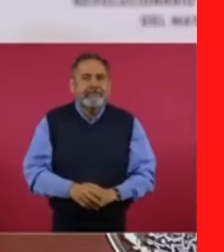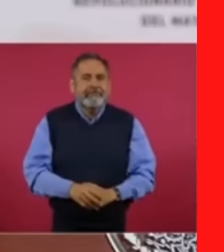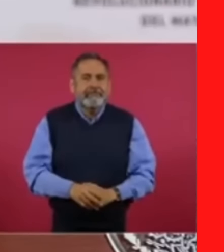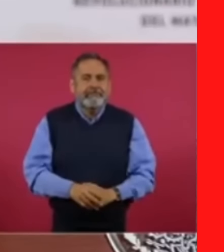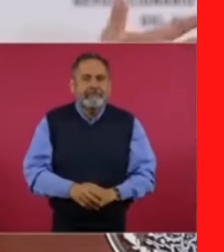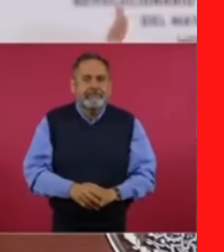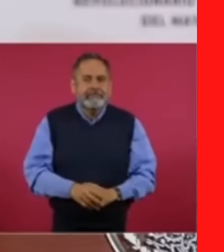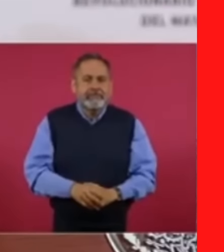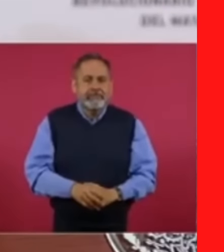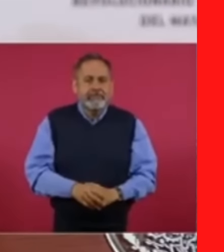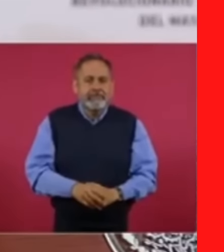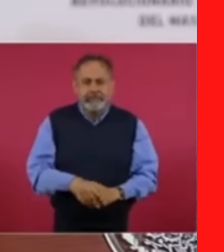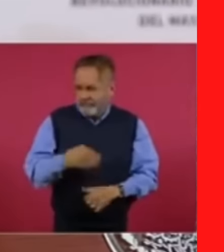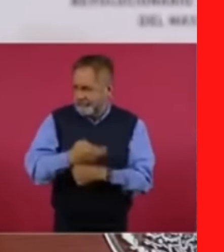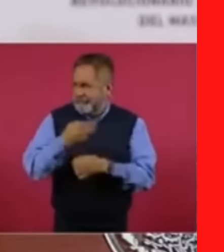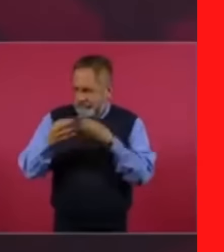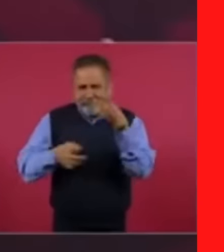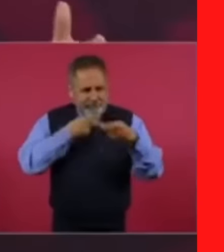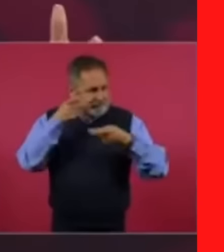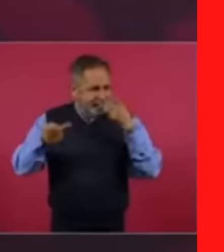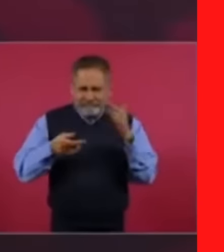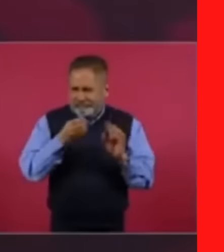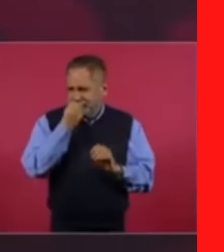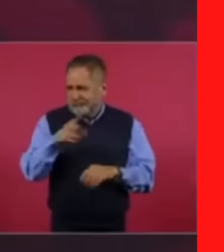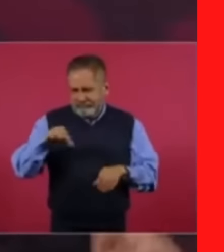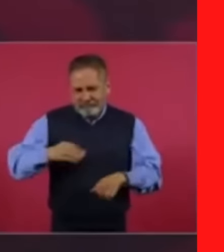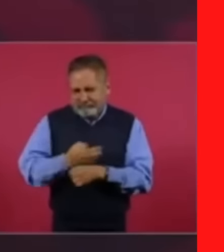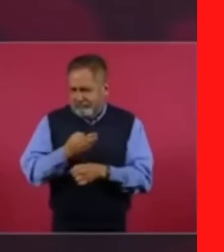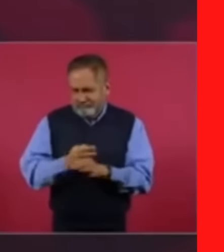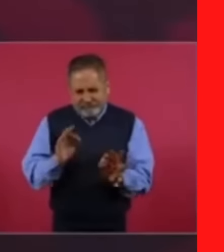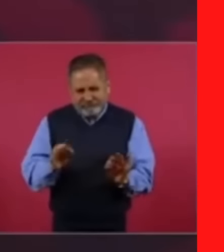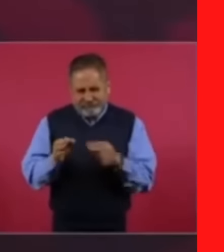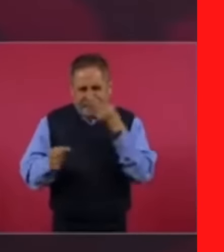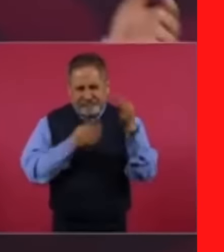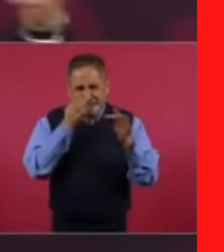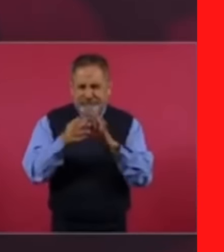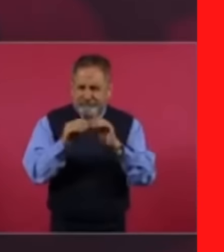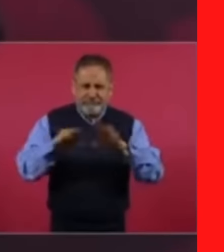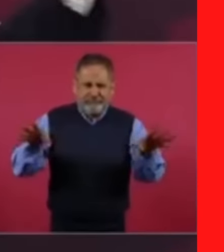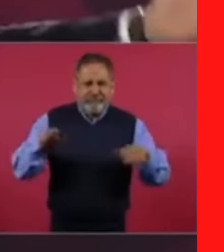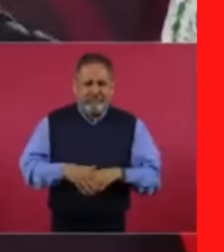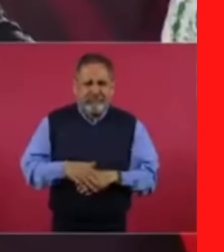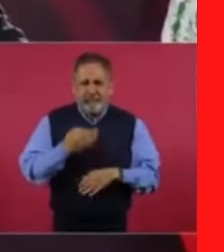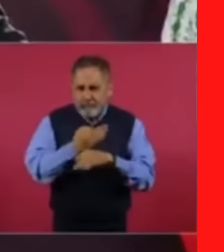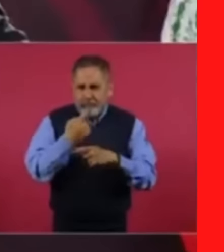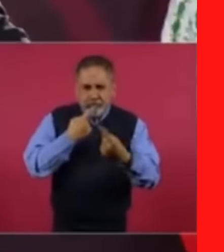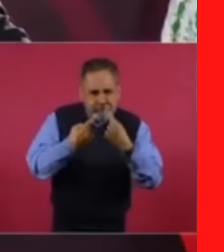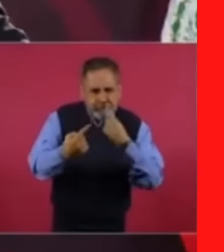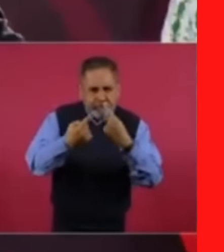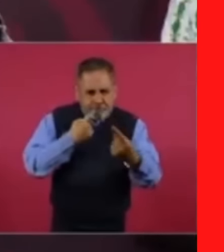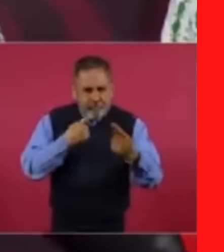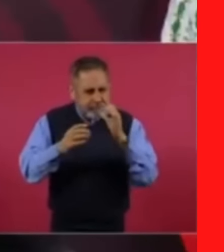Porque eso es lo bueno de estos momentos, que hay réplica.